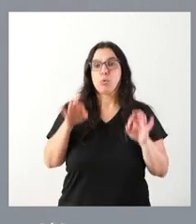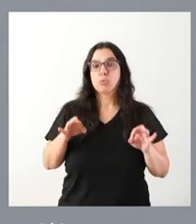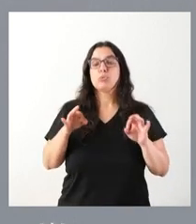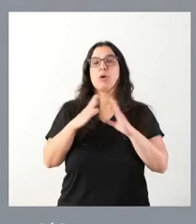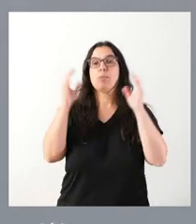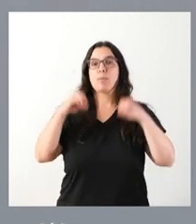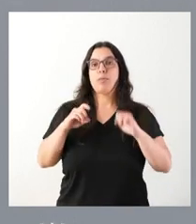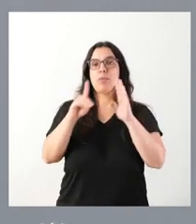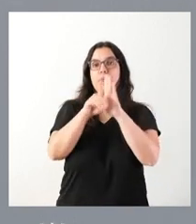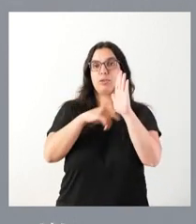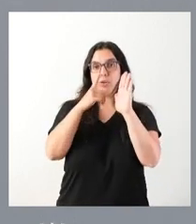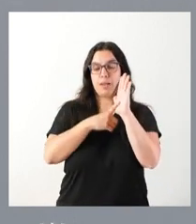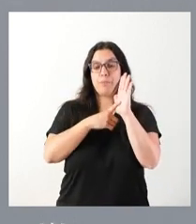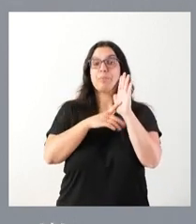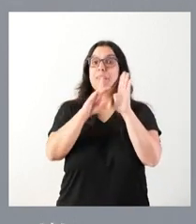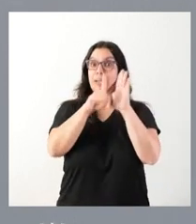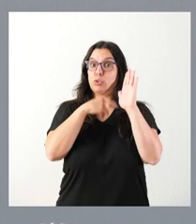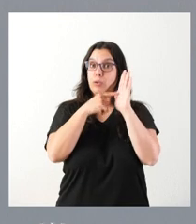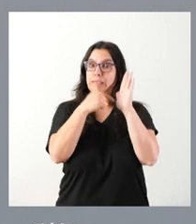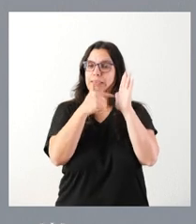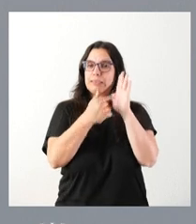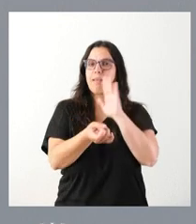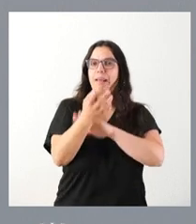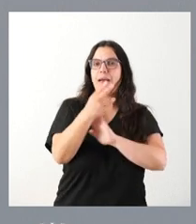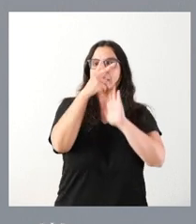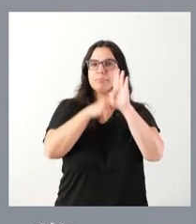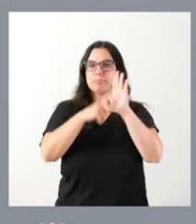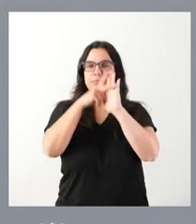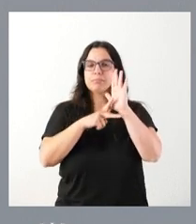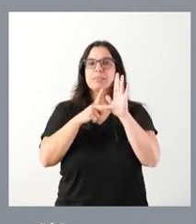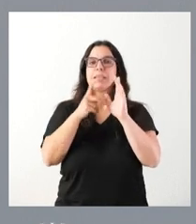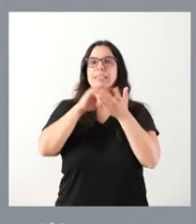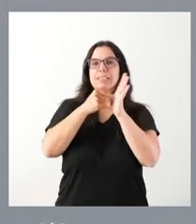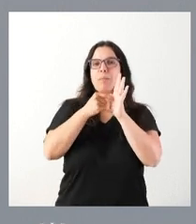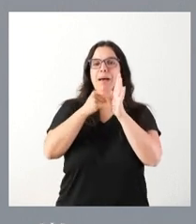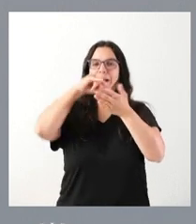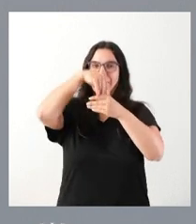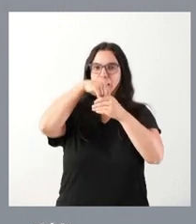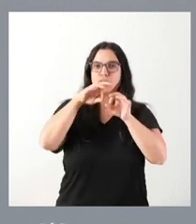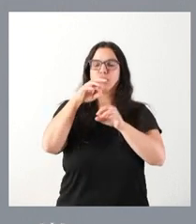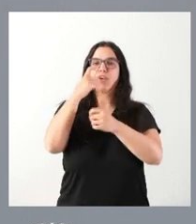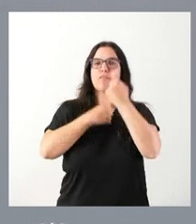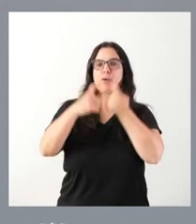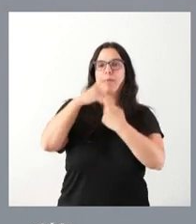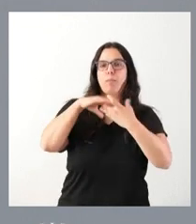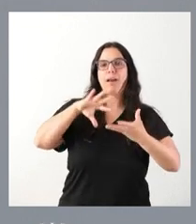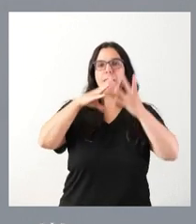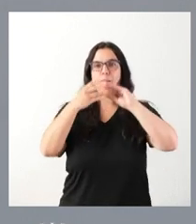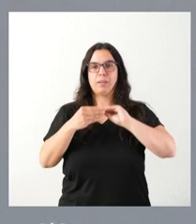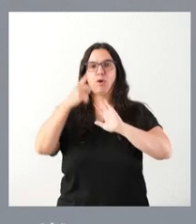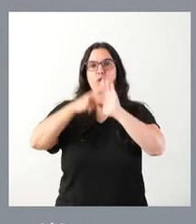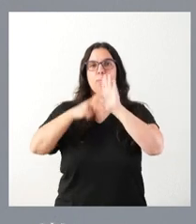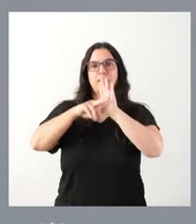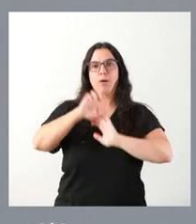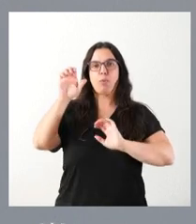ley. Es un decreto ley por el que se crea y regula el sistema interno de información en la adaptación de la normativa europea y